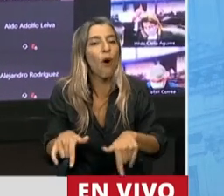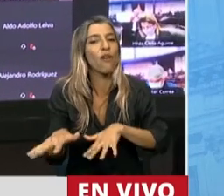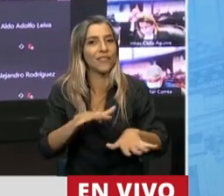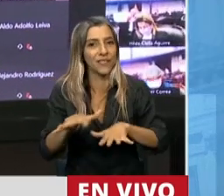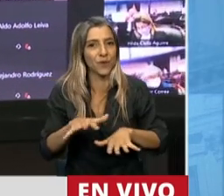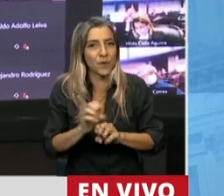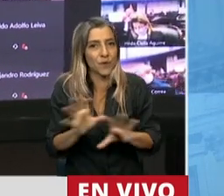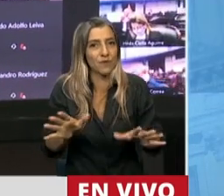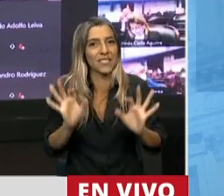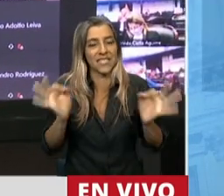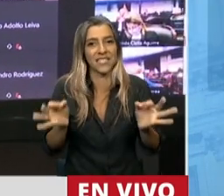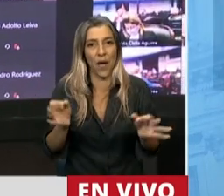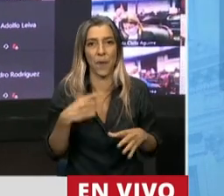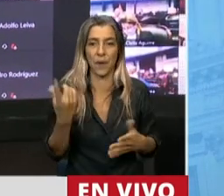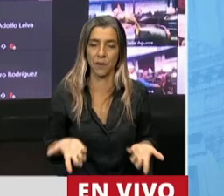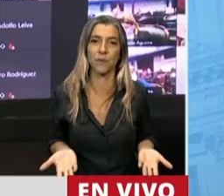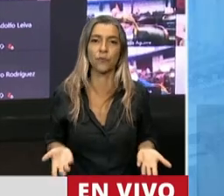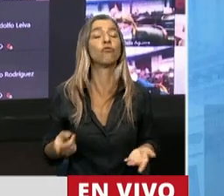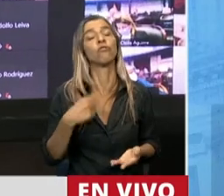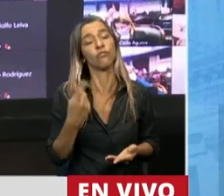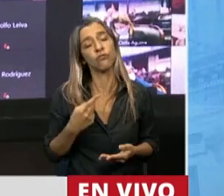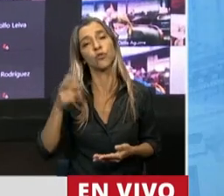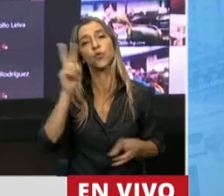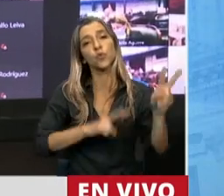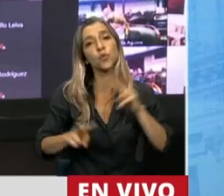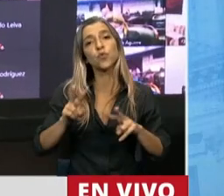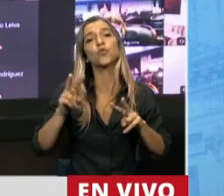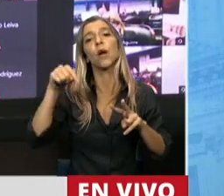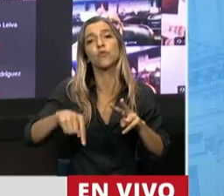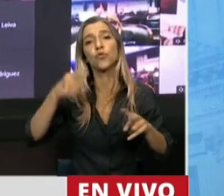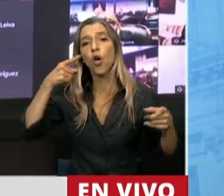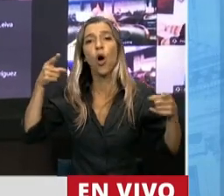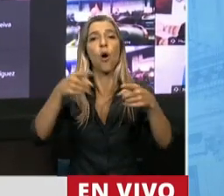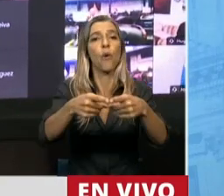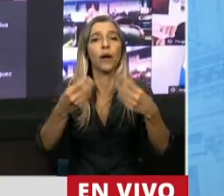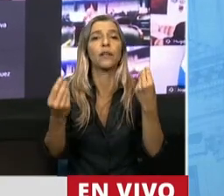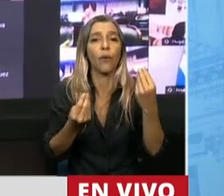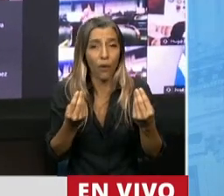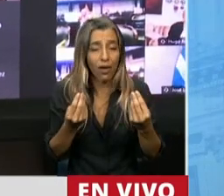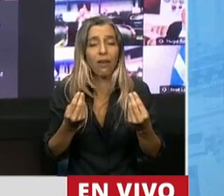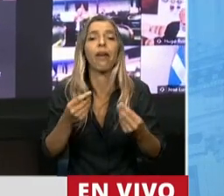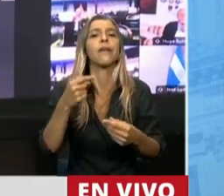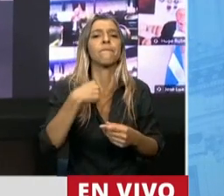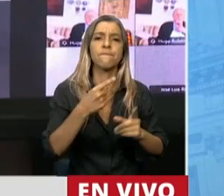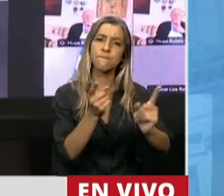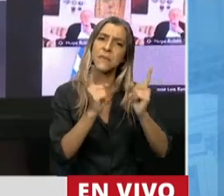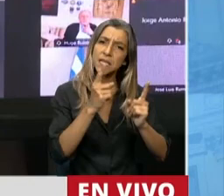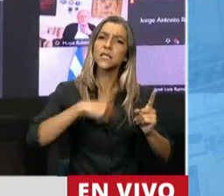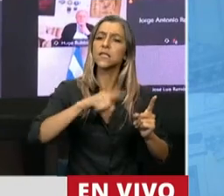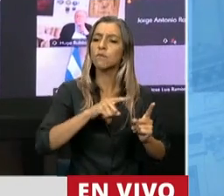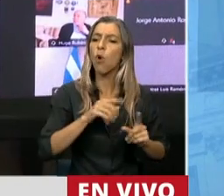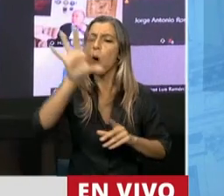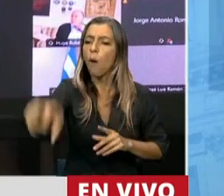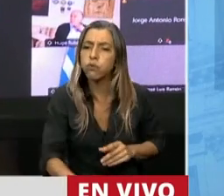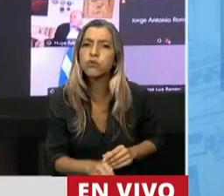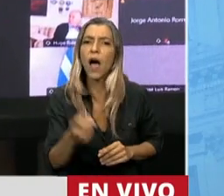Entonces, lo que hoy estamos planteando es salir a buscarlos, es salir a buscarlos de manera integral, con equipos interdisciplinarios,